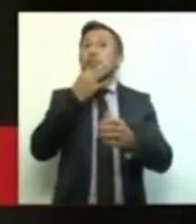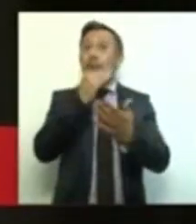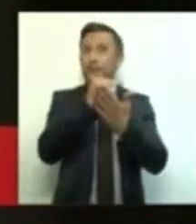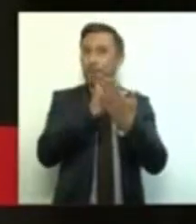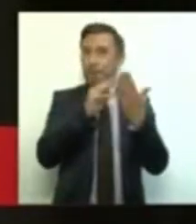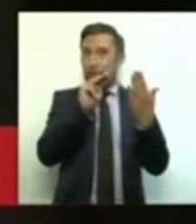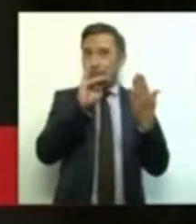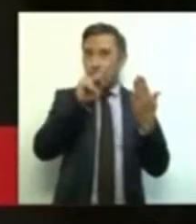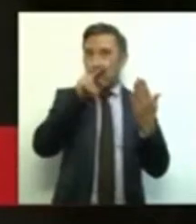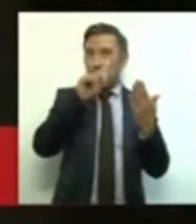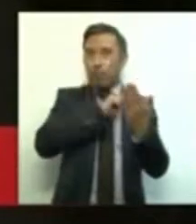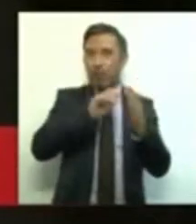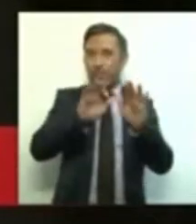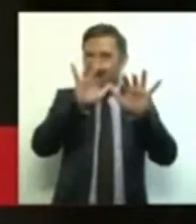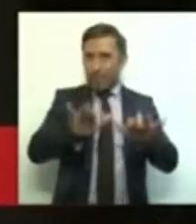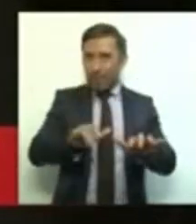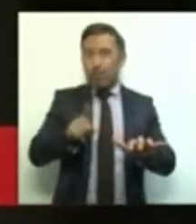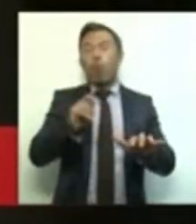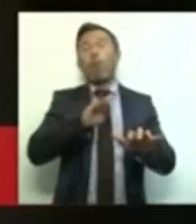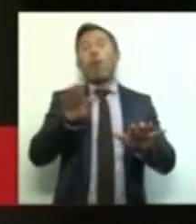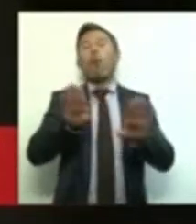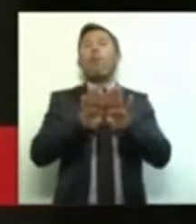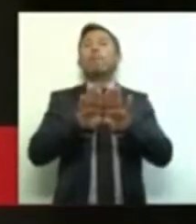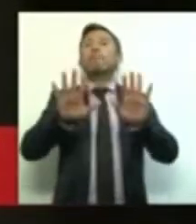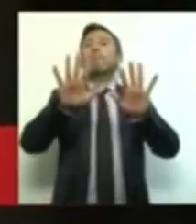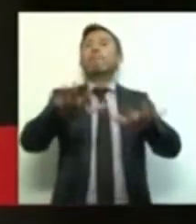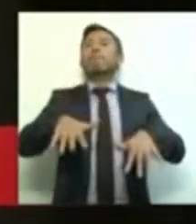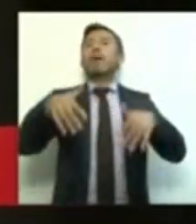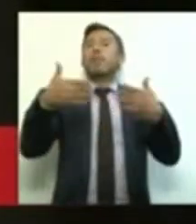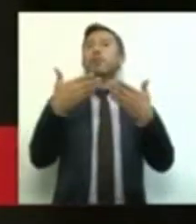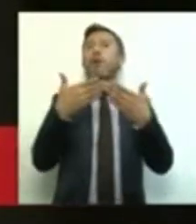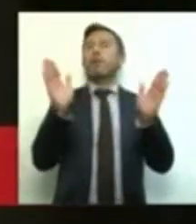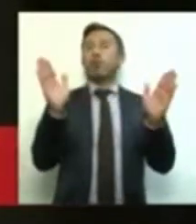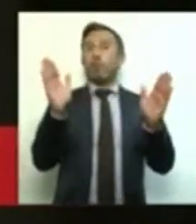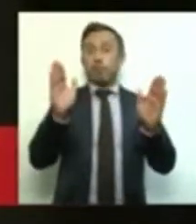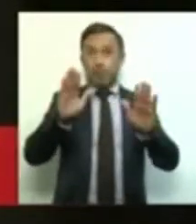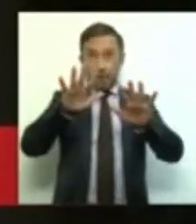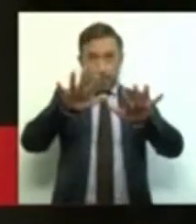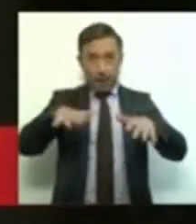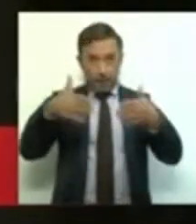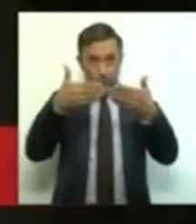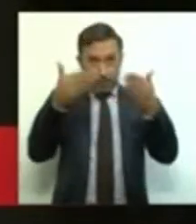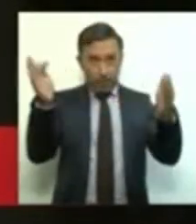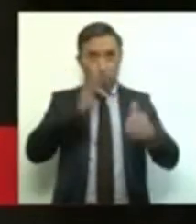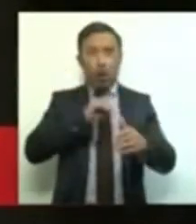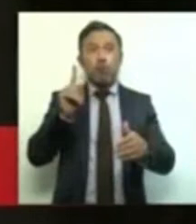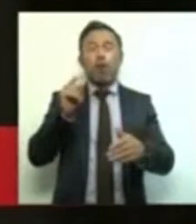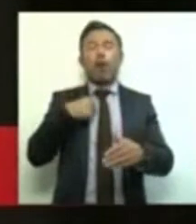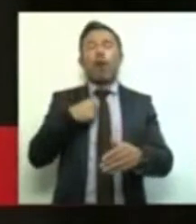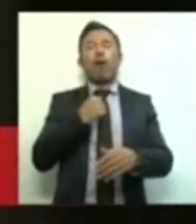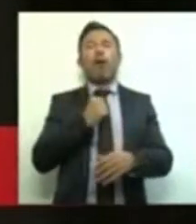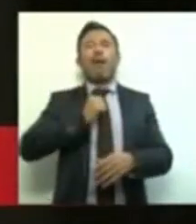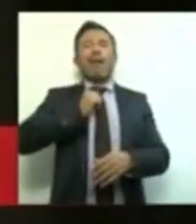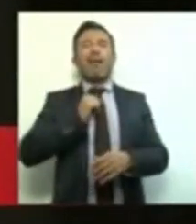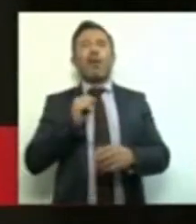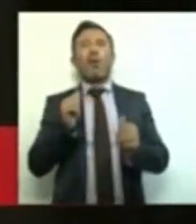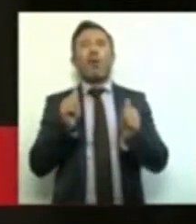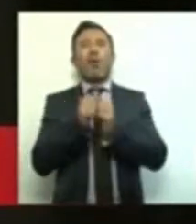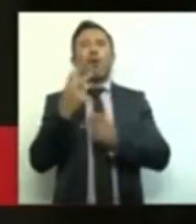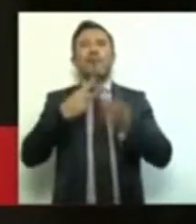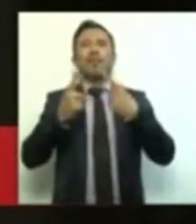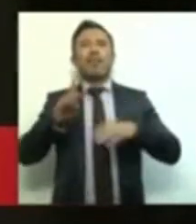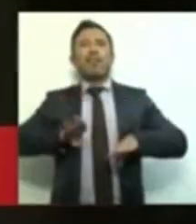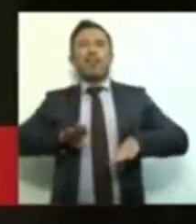parlamento abierto. El parlamento abierto no puede ser usado a su conveniencia. Si coincide con su agenda política,